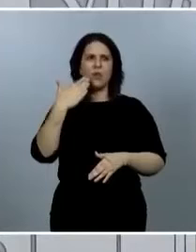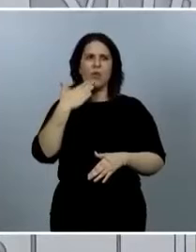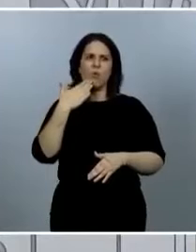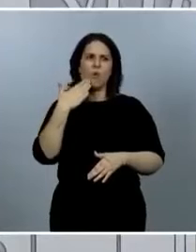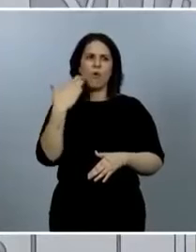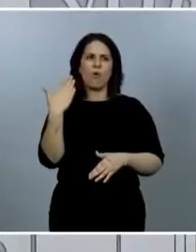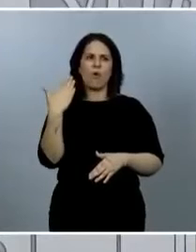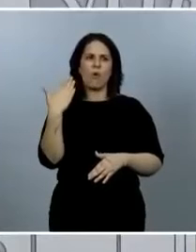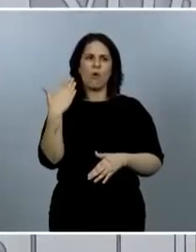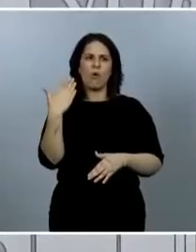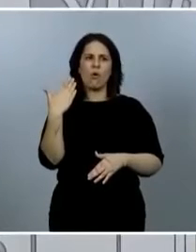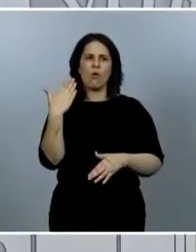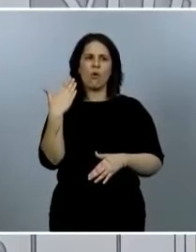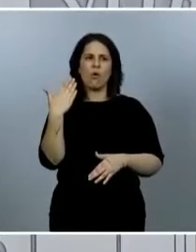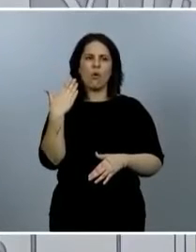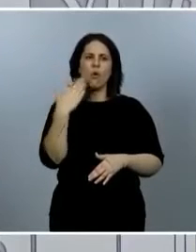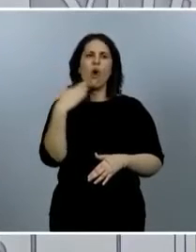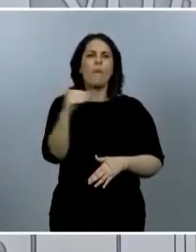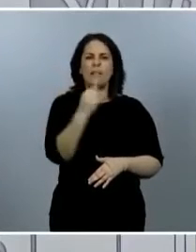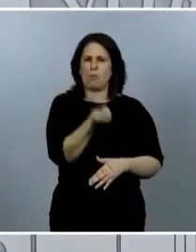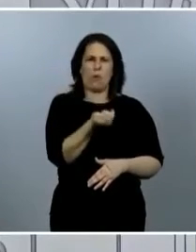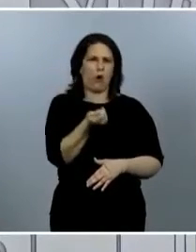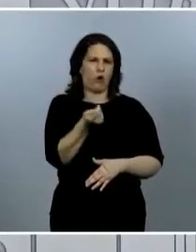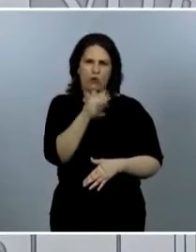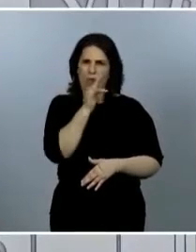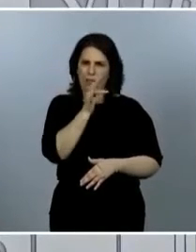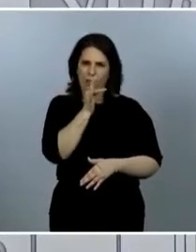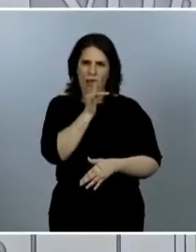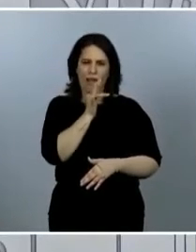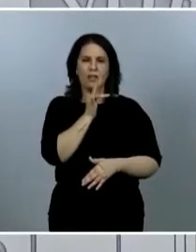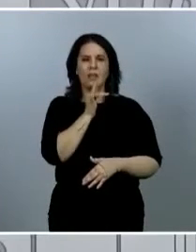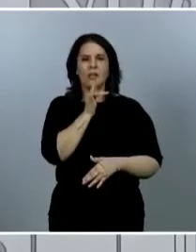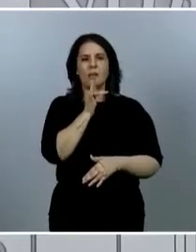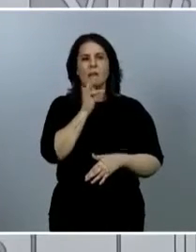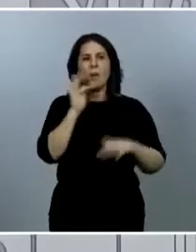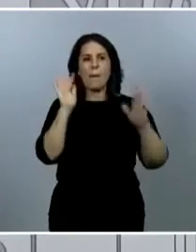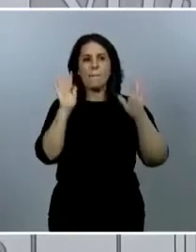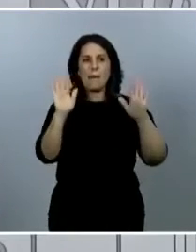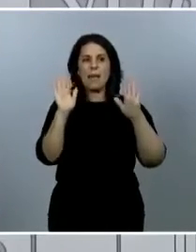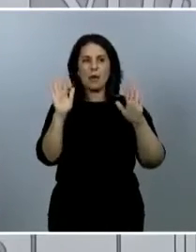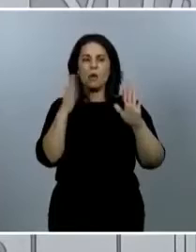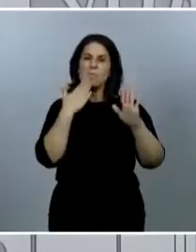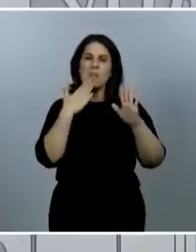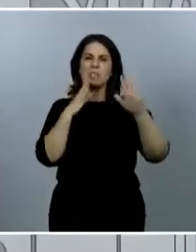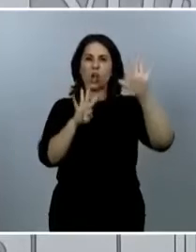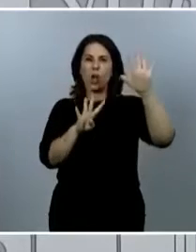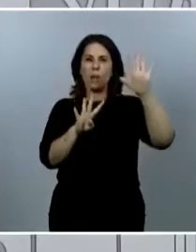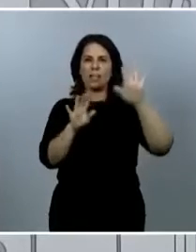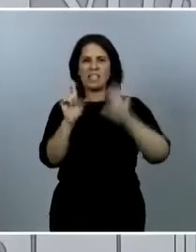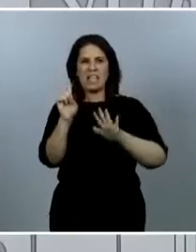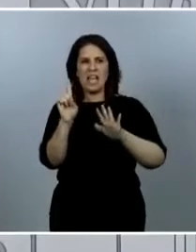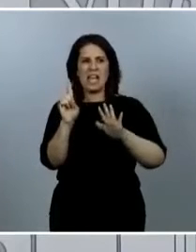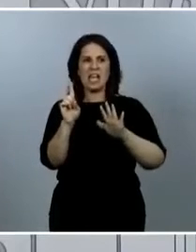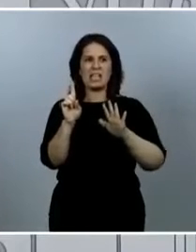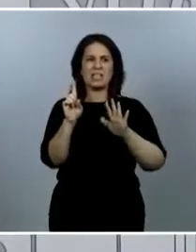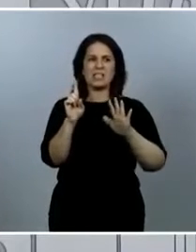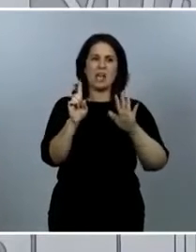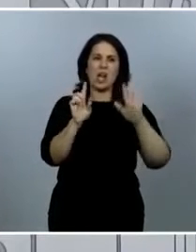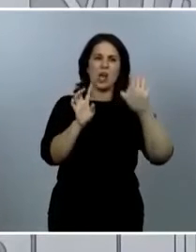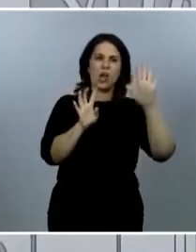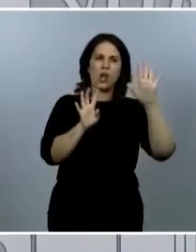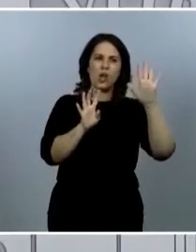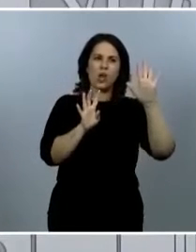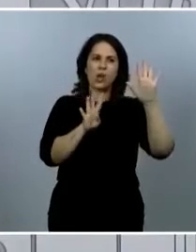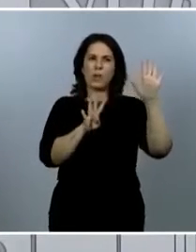casos en jóvenes, pero la edad máxima está entre los 96, 100, 99, alrededor de los 100 años.